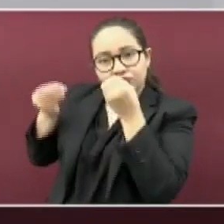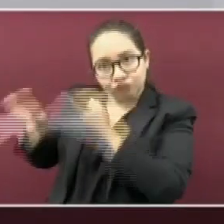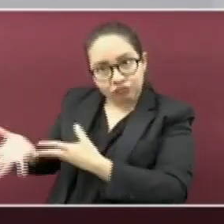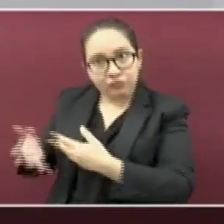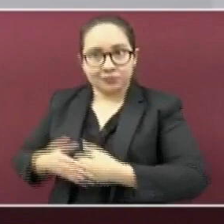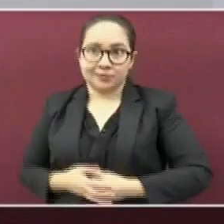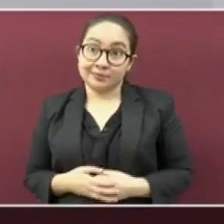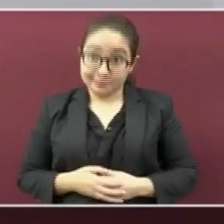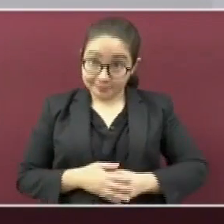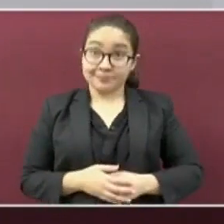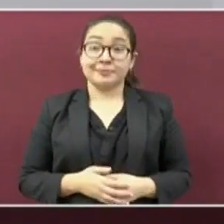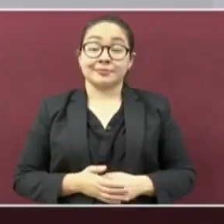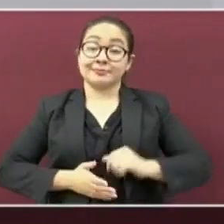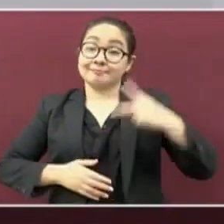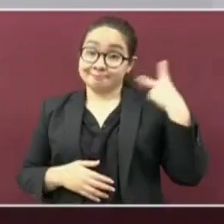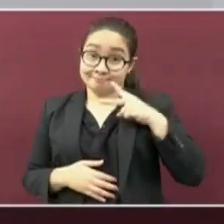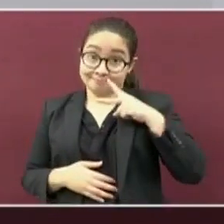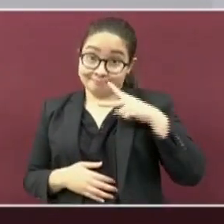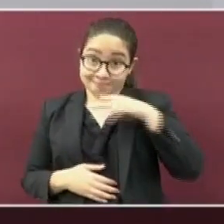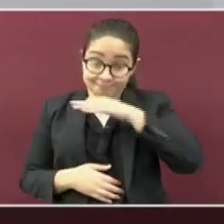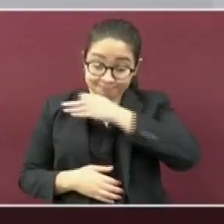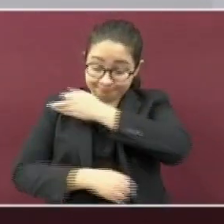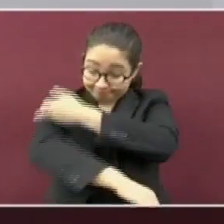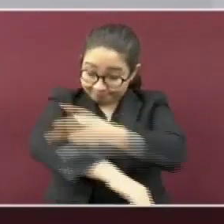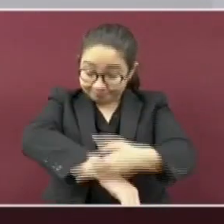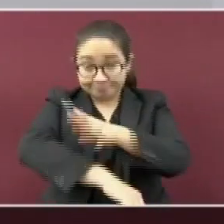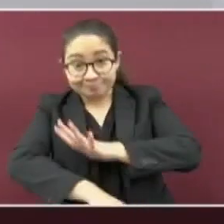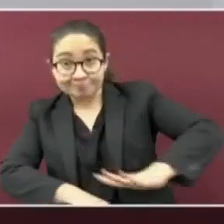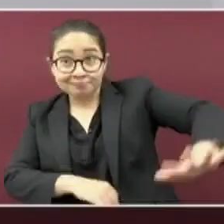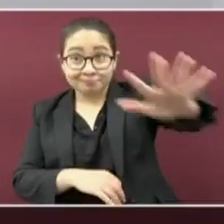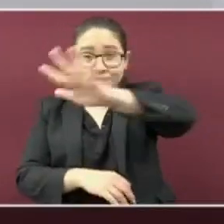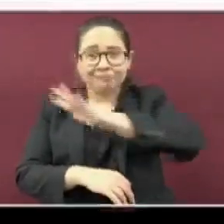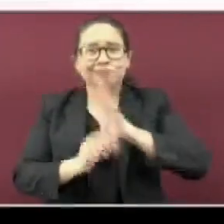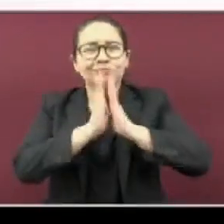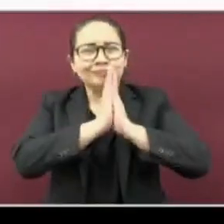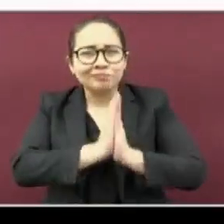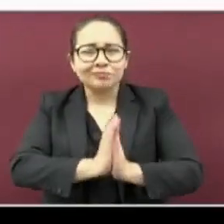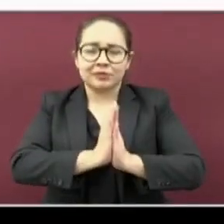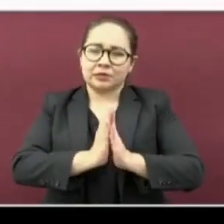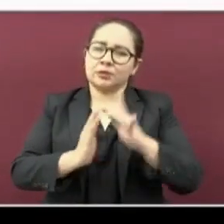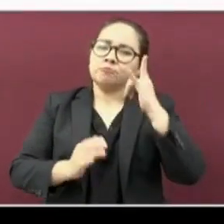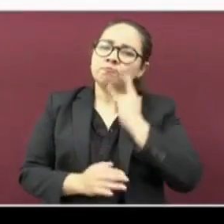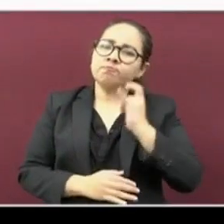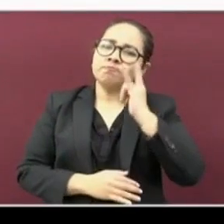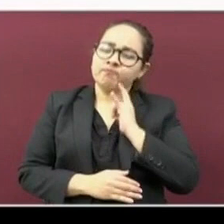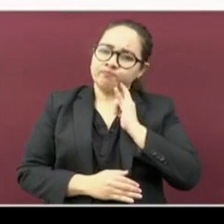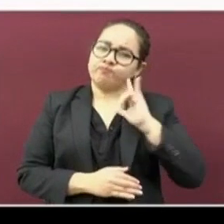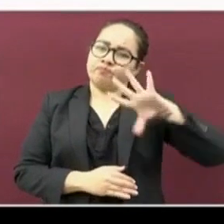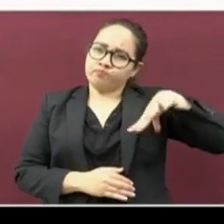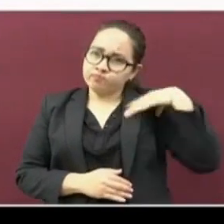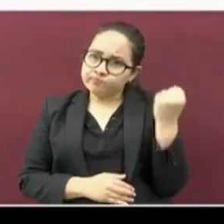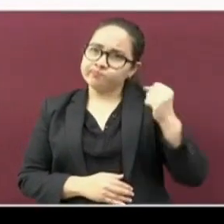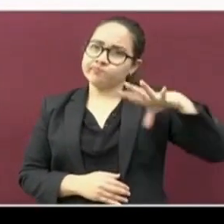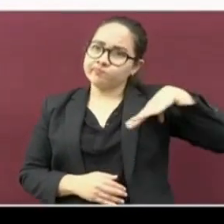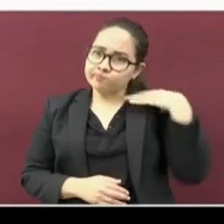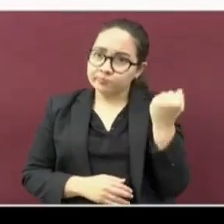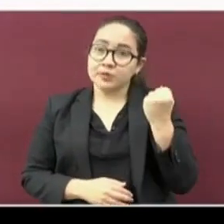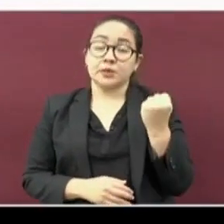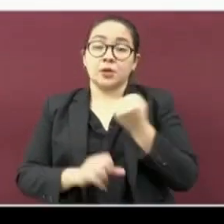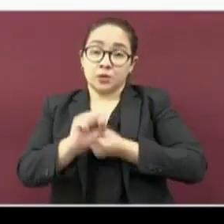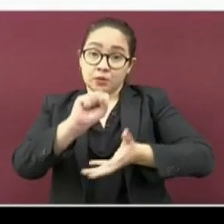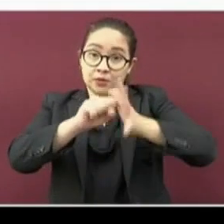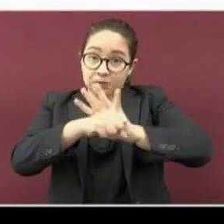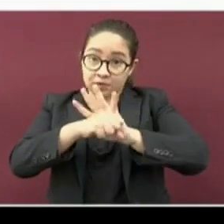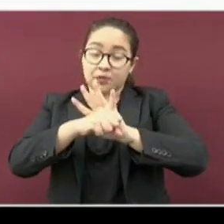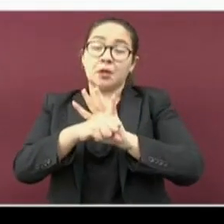Respetable familia veracruzana, sigamos juntos en esta lucha. Recuerden la página oficial coronavirus